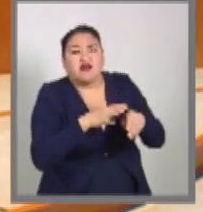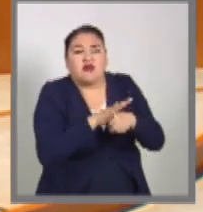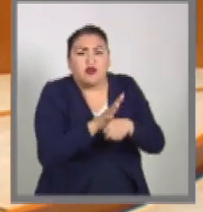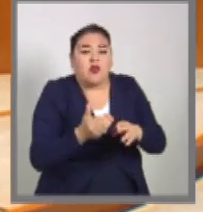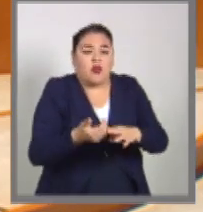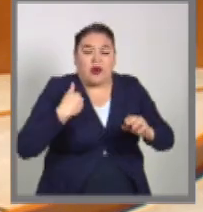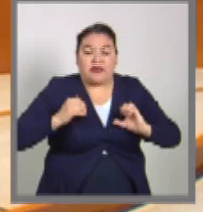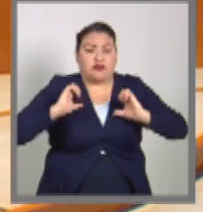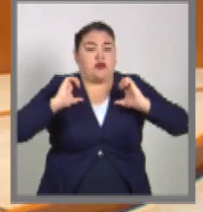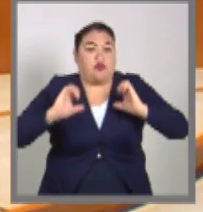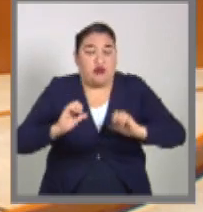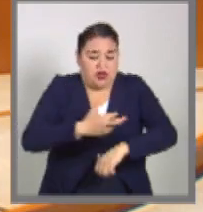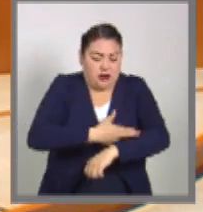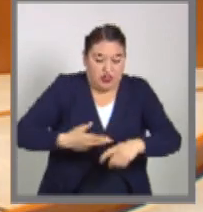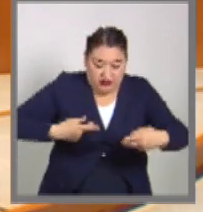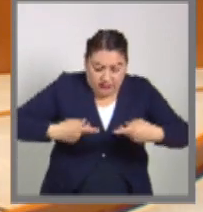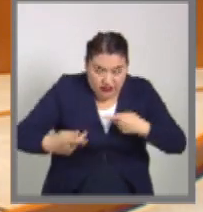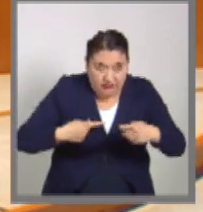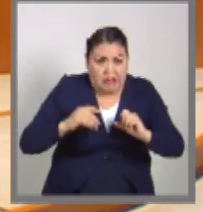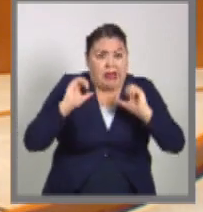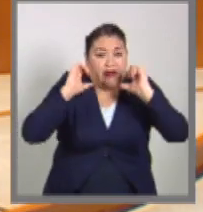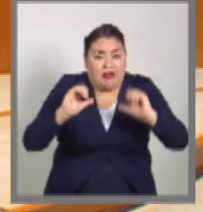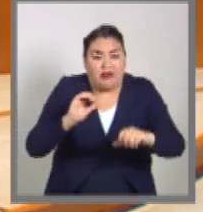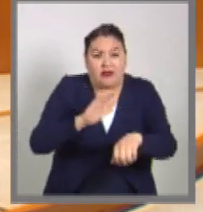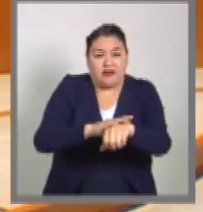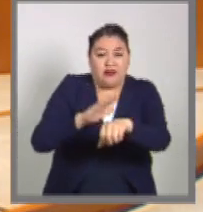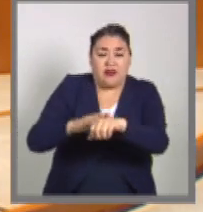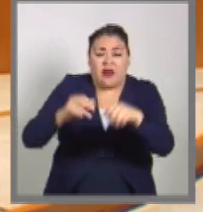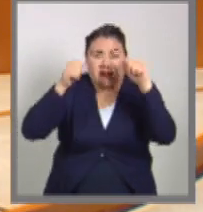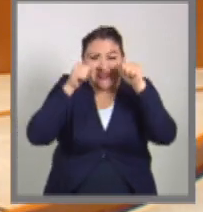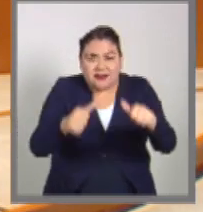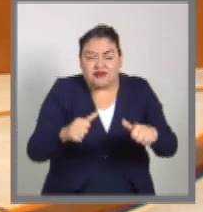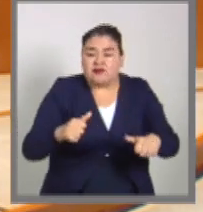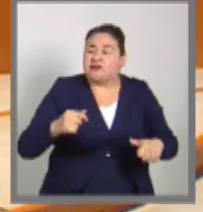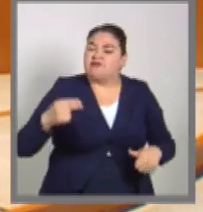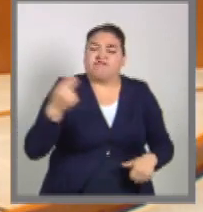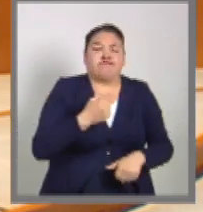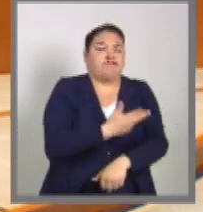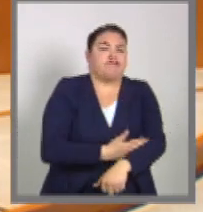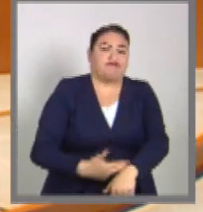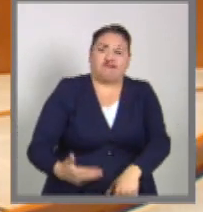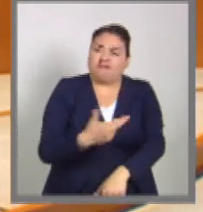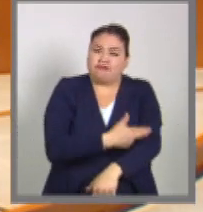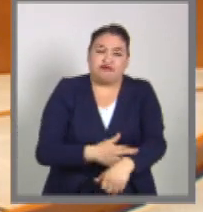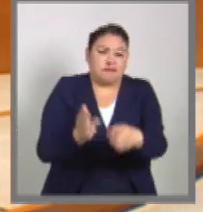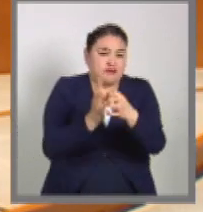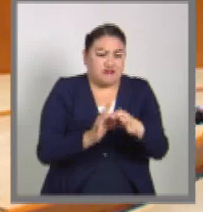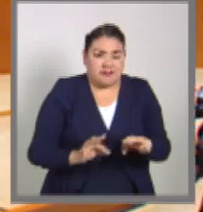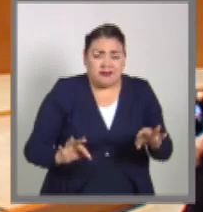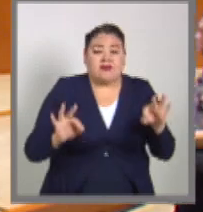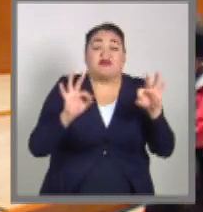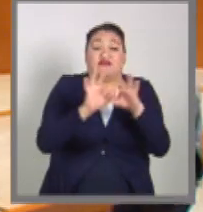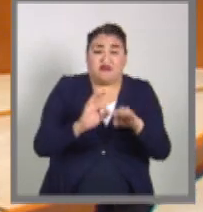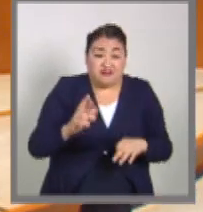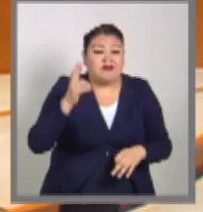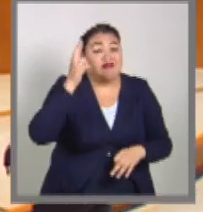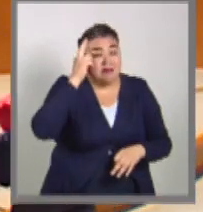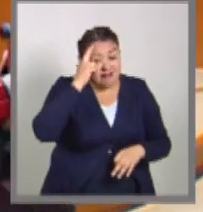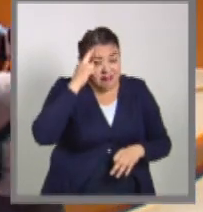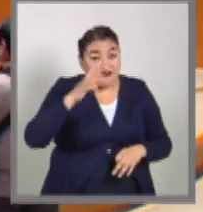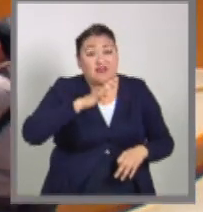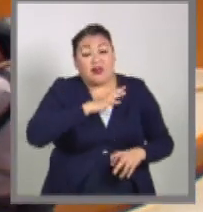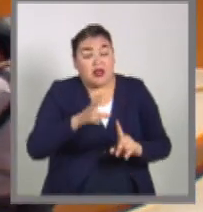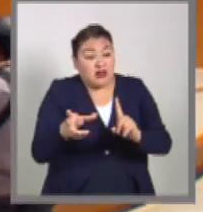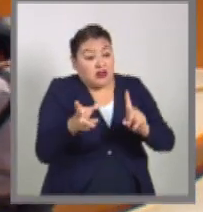de las políticas de atención, también es necesario atender la declaración de